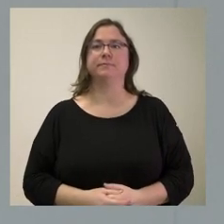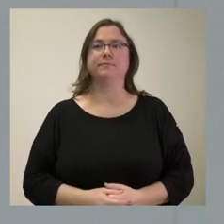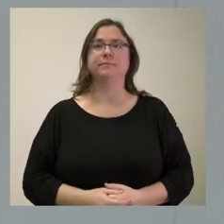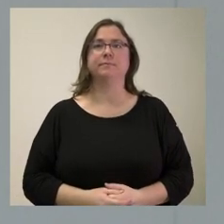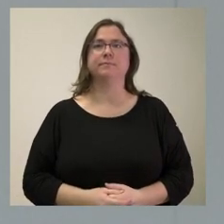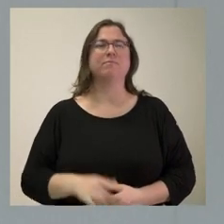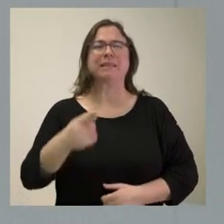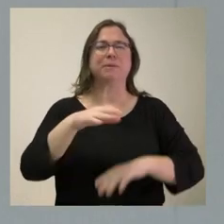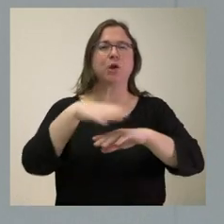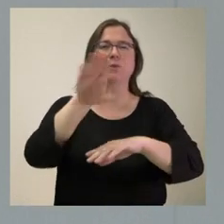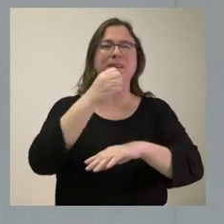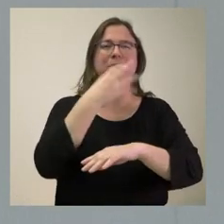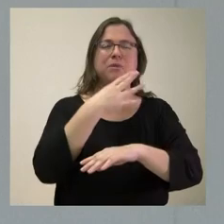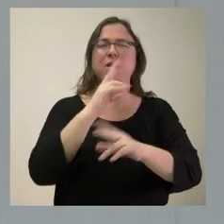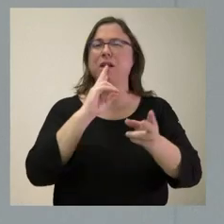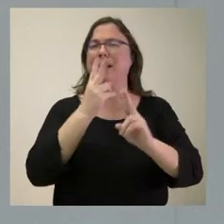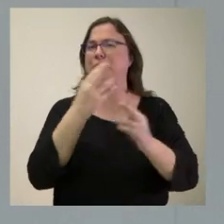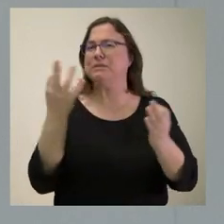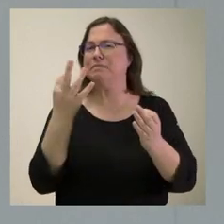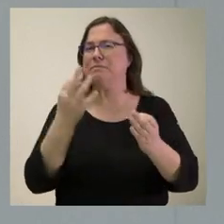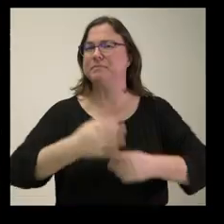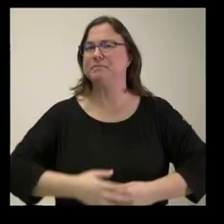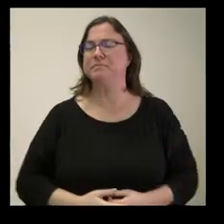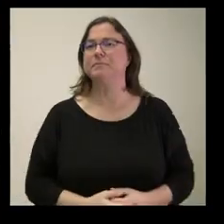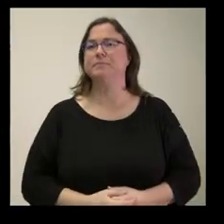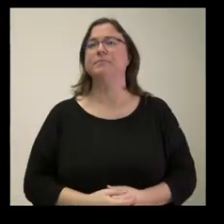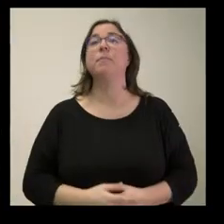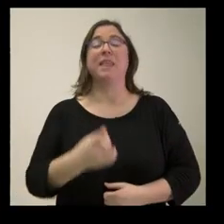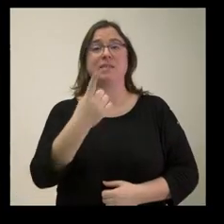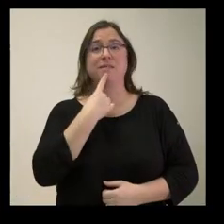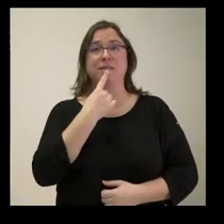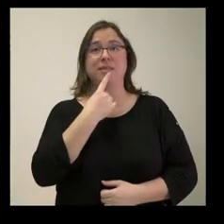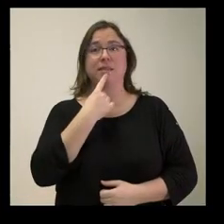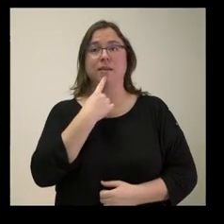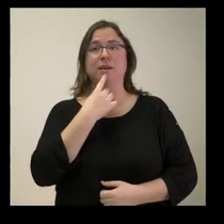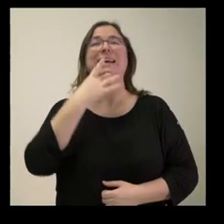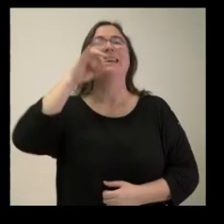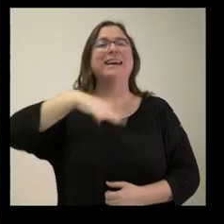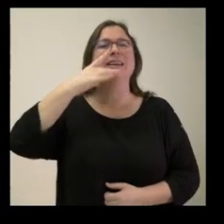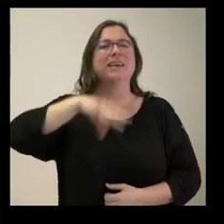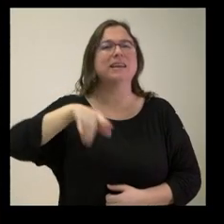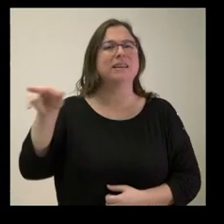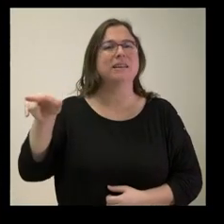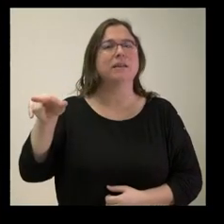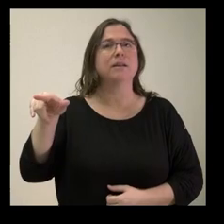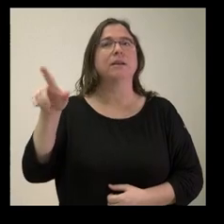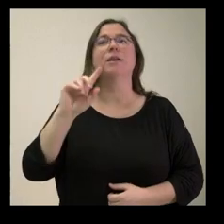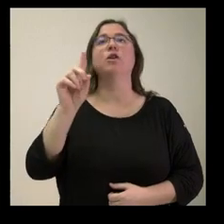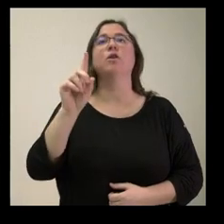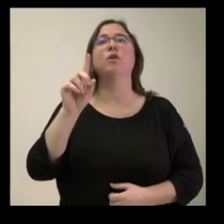¿No me he enterado muy bien quién es el que ha reaccionado? Dice que… ¿Pero quién es el que ha reaccionado? No, no.